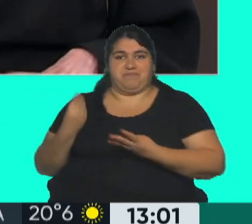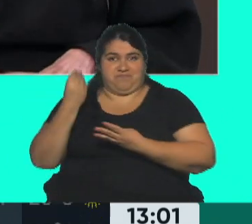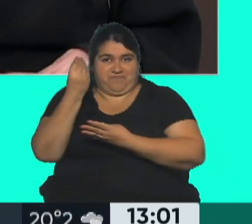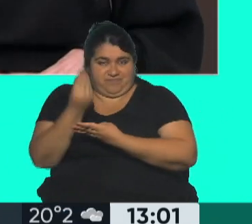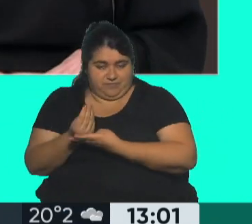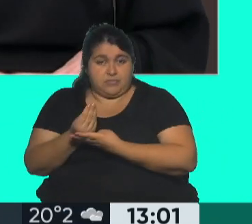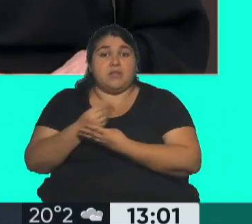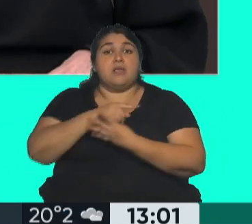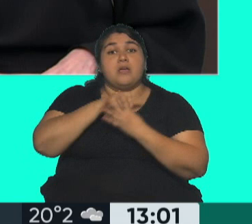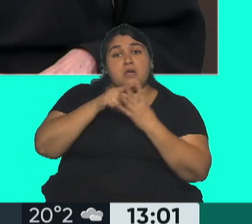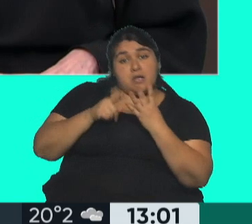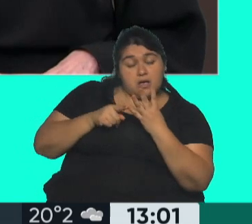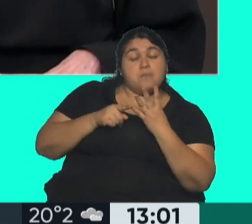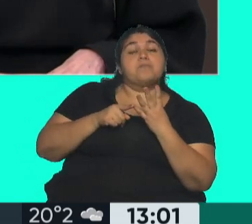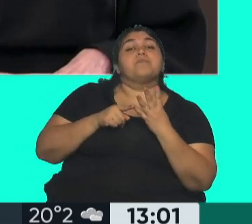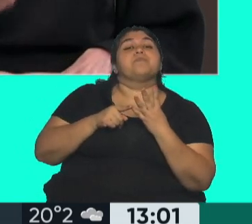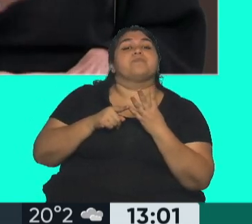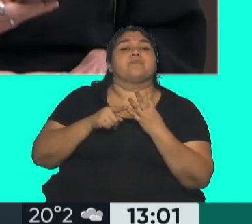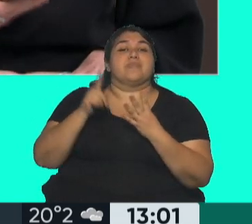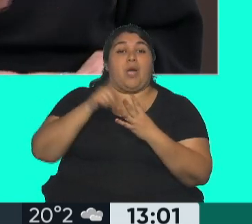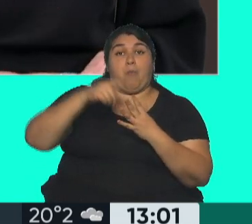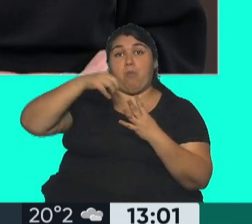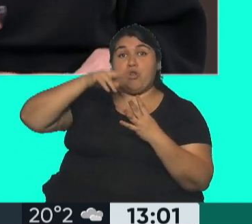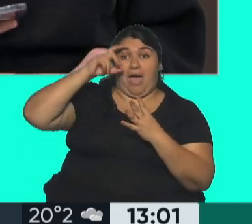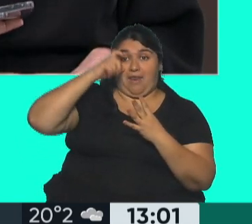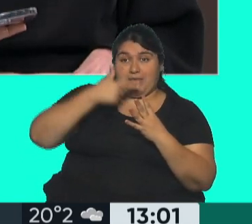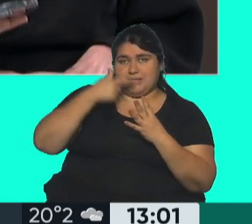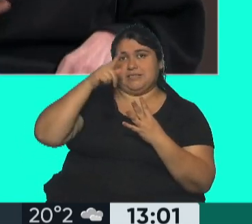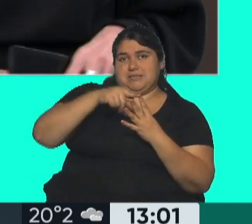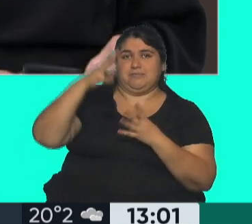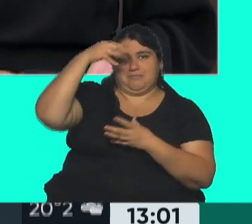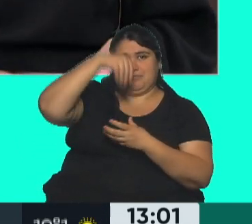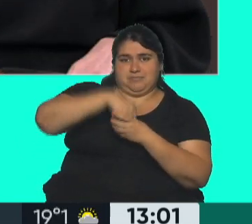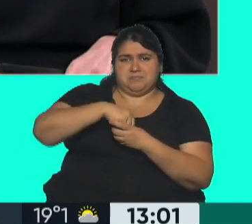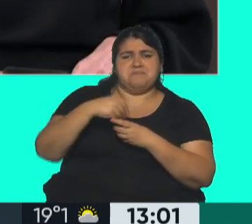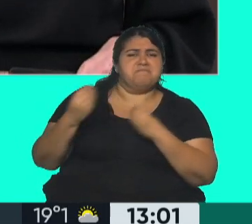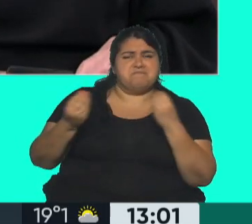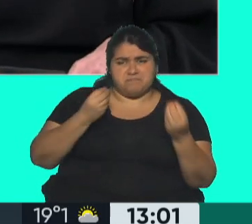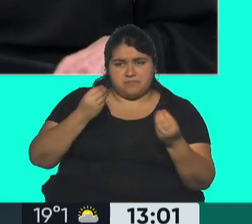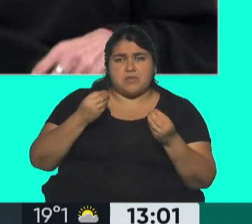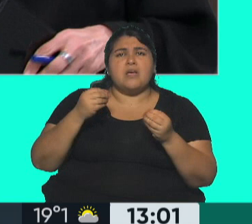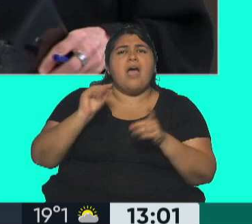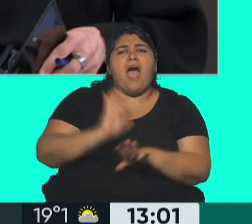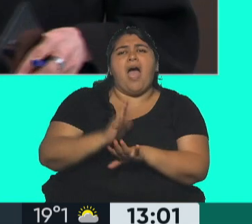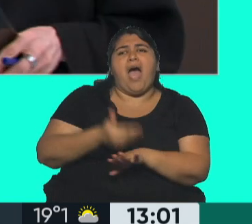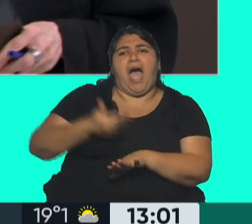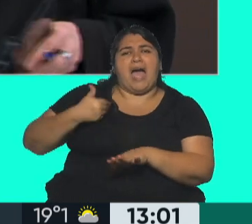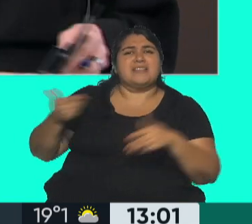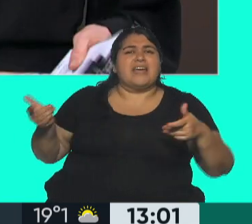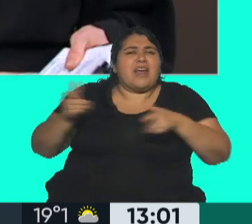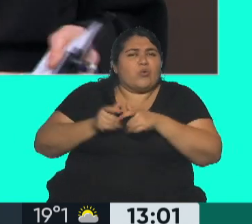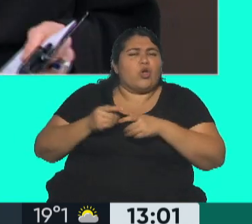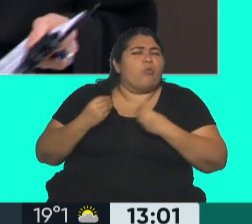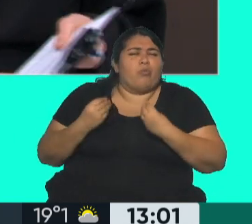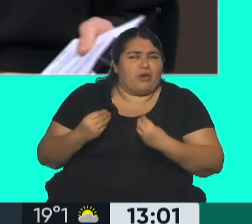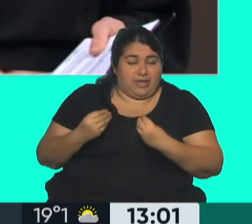Morales, decíamos el presidente de la Convención Radical, también fue de la partida. ¿Por qué decíamos la antesala? Bueno, porque el objetivo es, por un